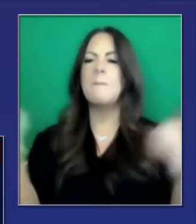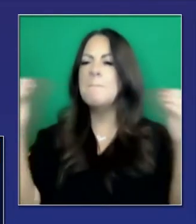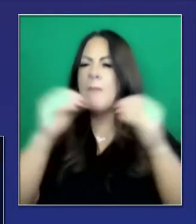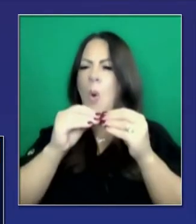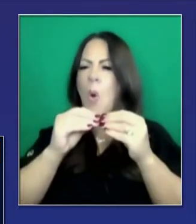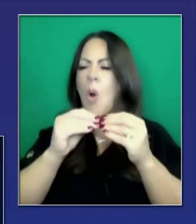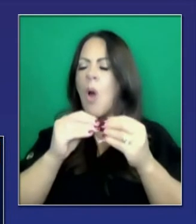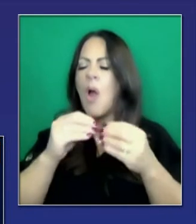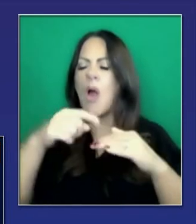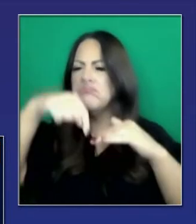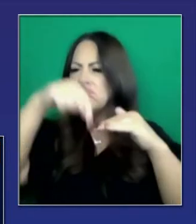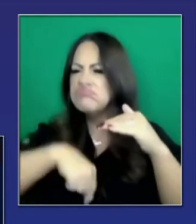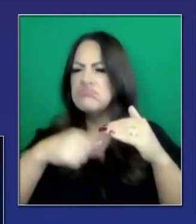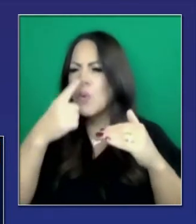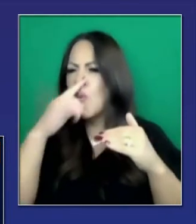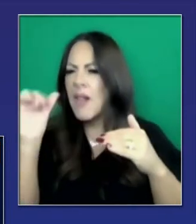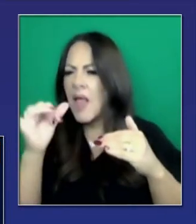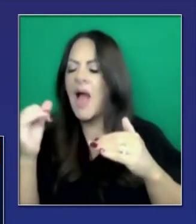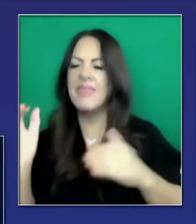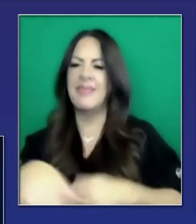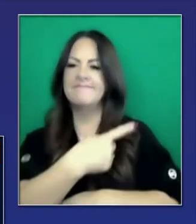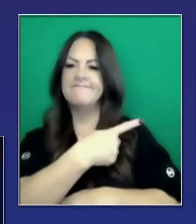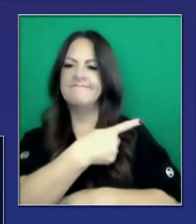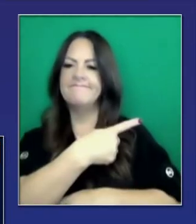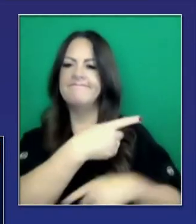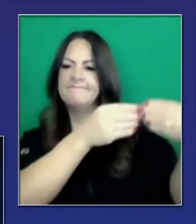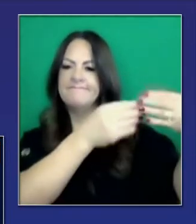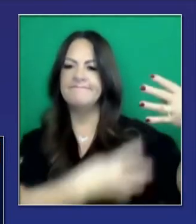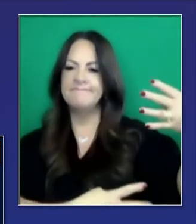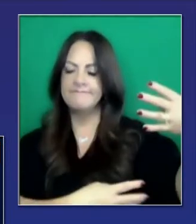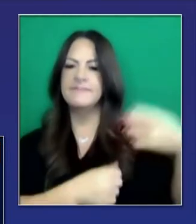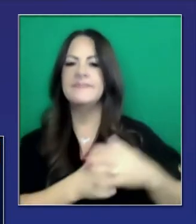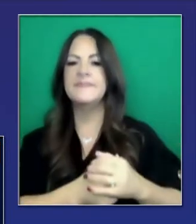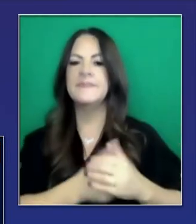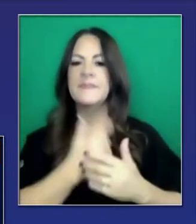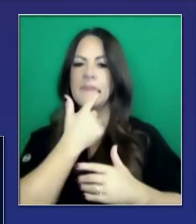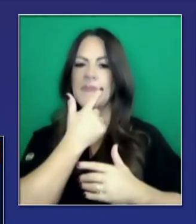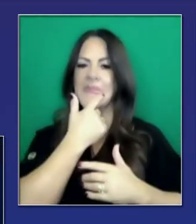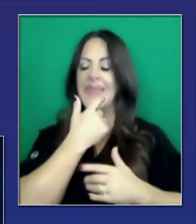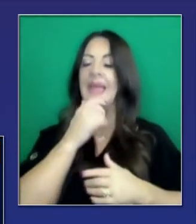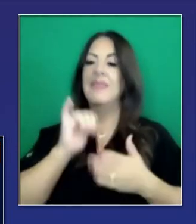detalle, para que comprendan qué significa este trabajo en conjunto.